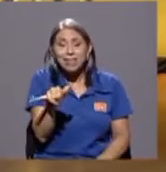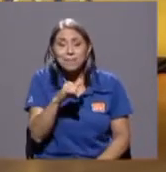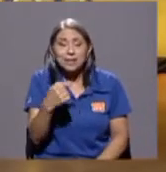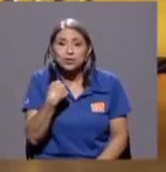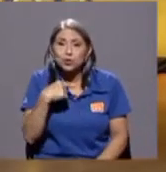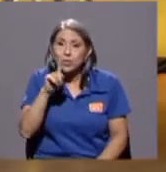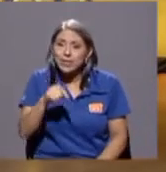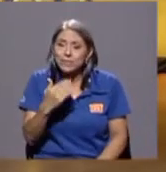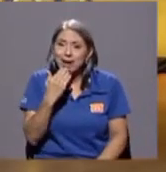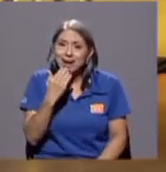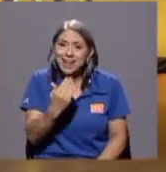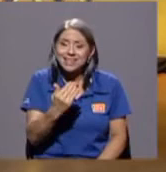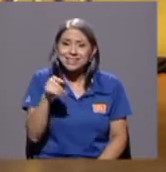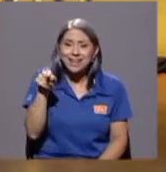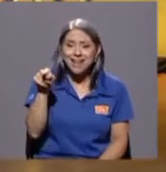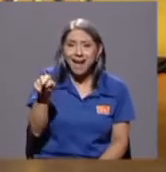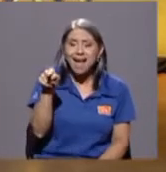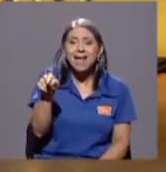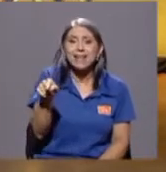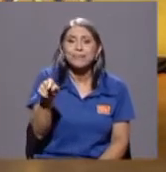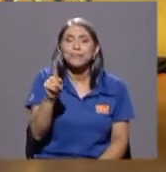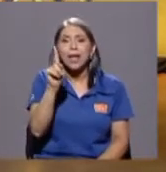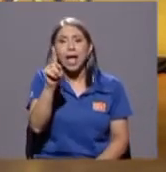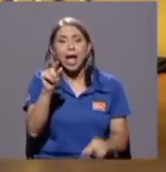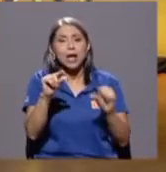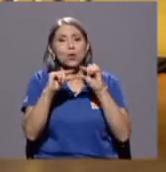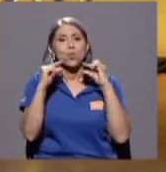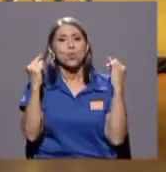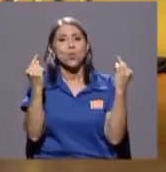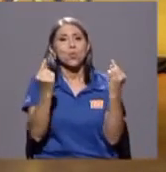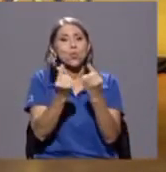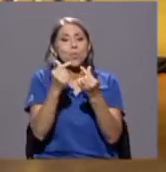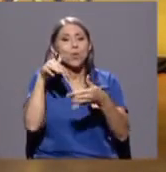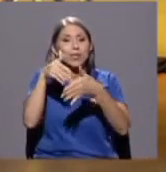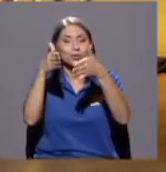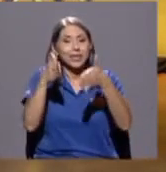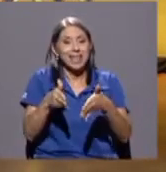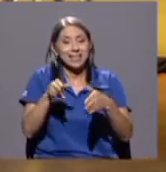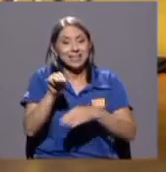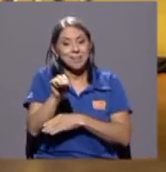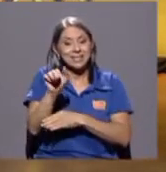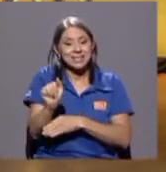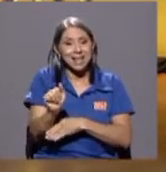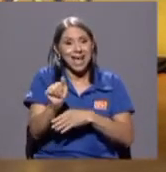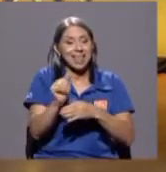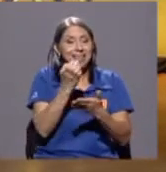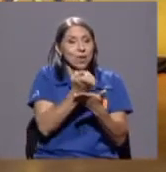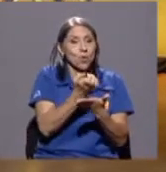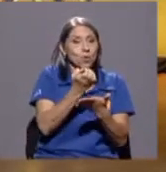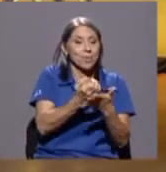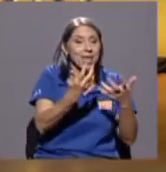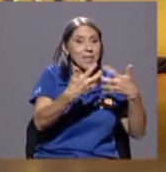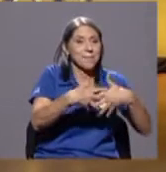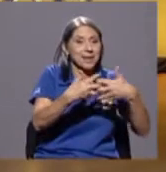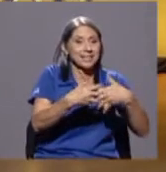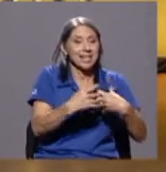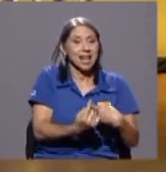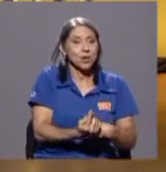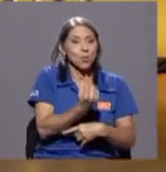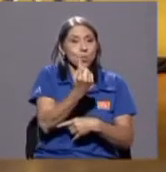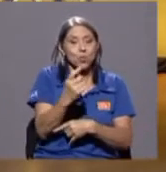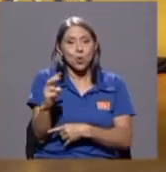agradecerle que hay un grupo de estudiantes de la maestría de economía empresarial uno y dos que